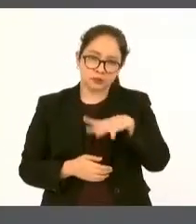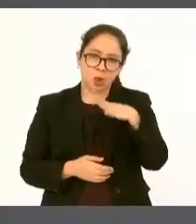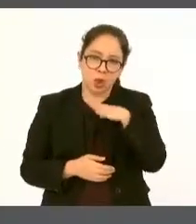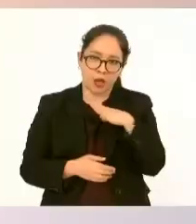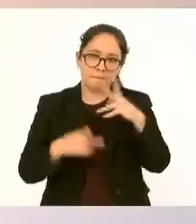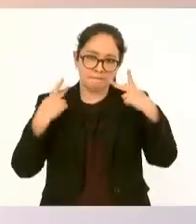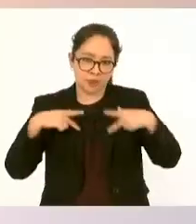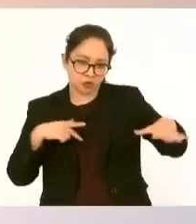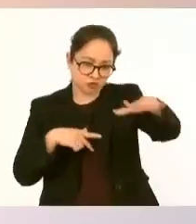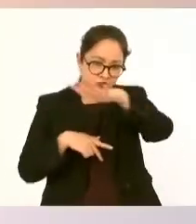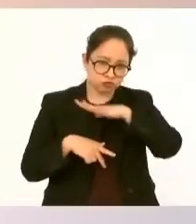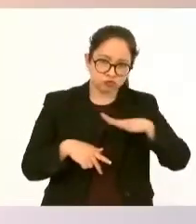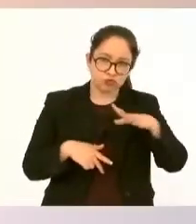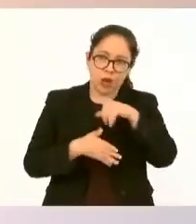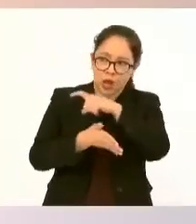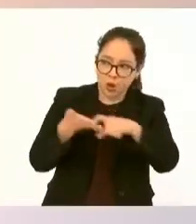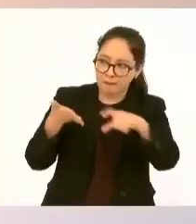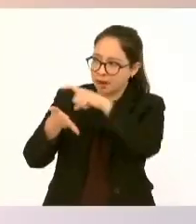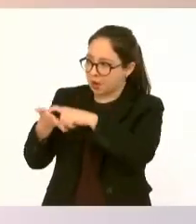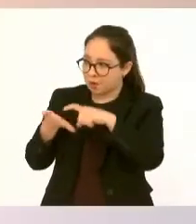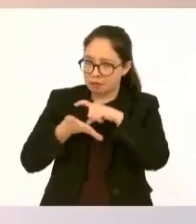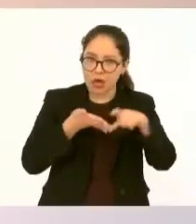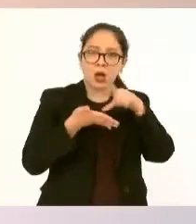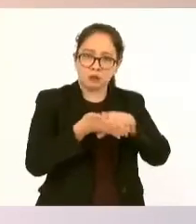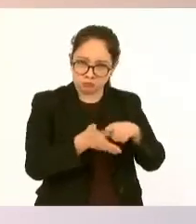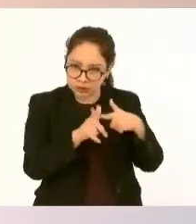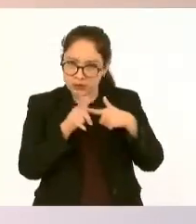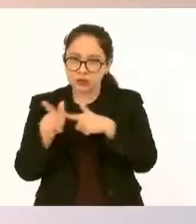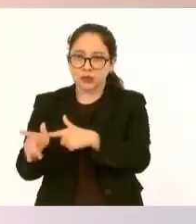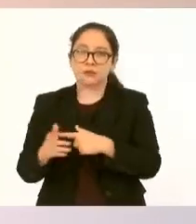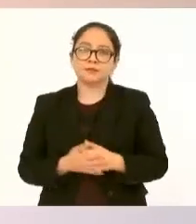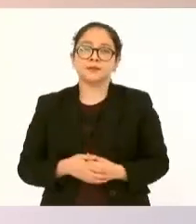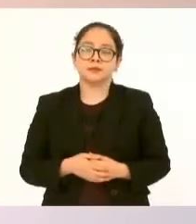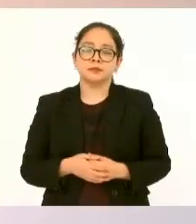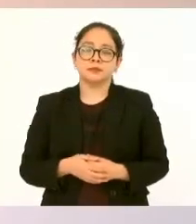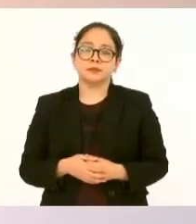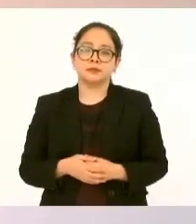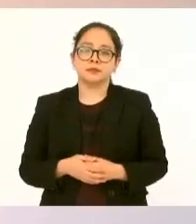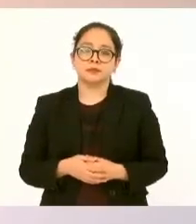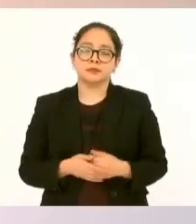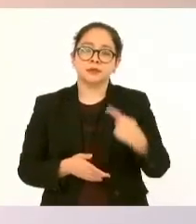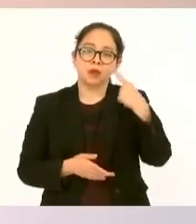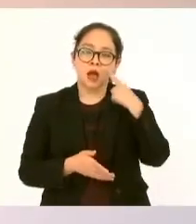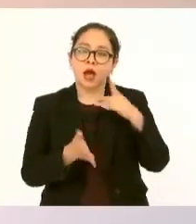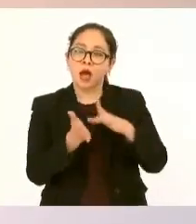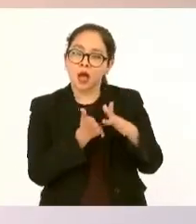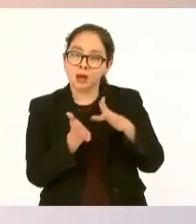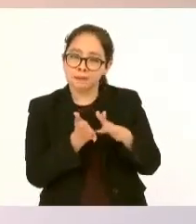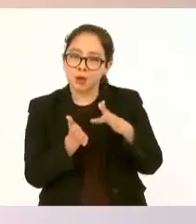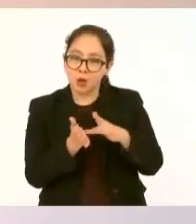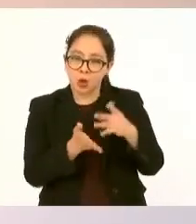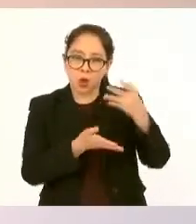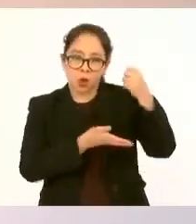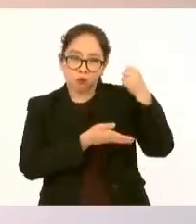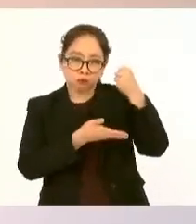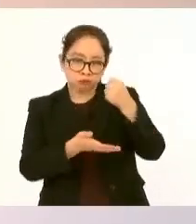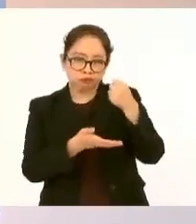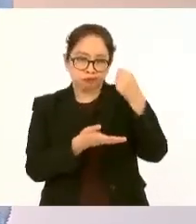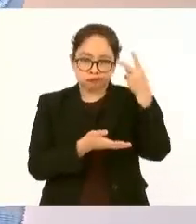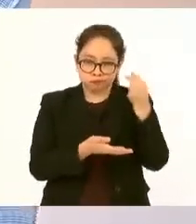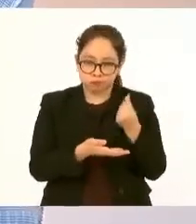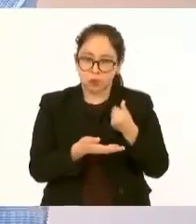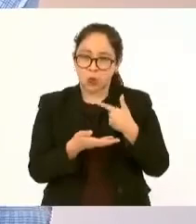con los apoyos que se están entregando de abajo hacia arriba, más algo que fue muy